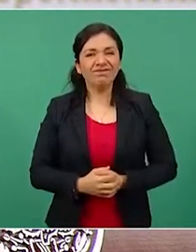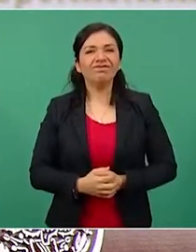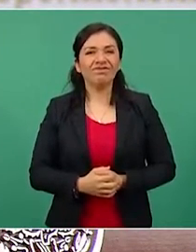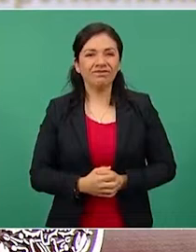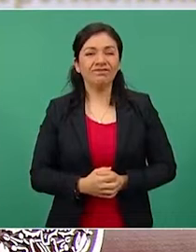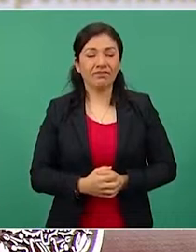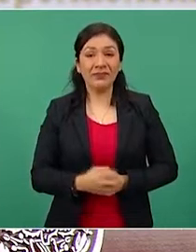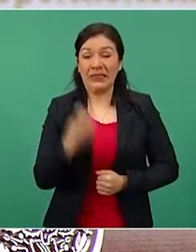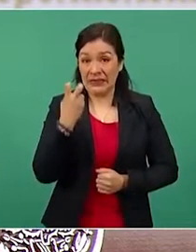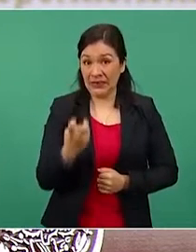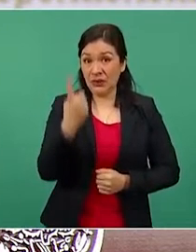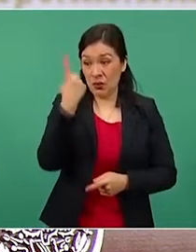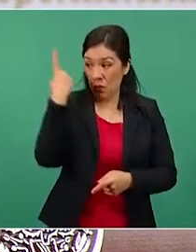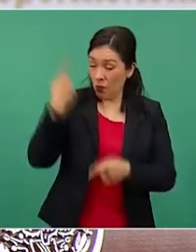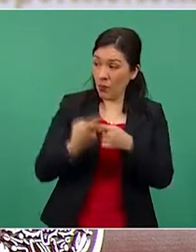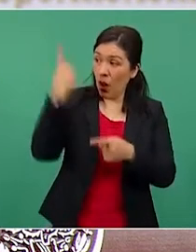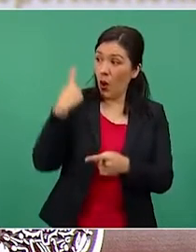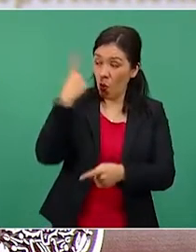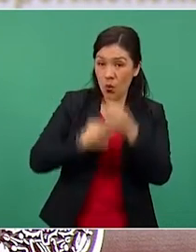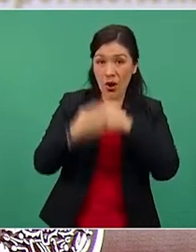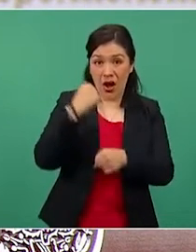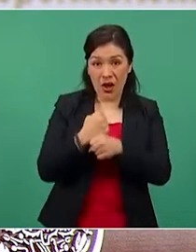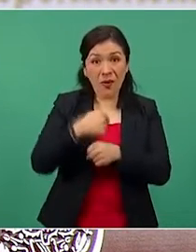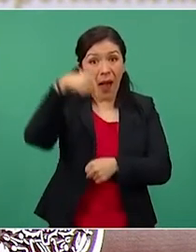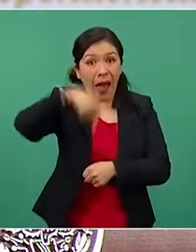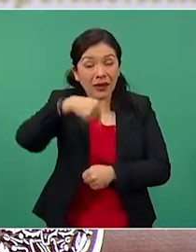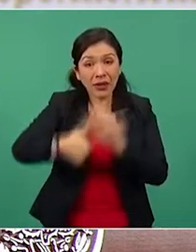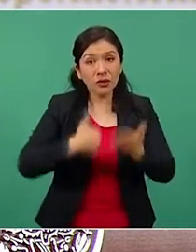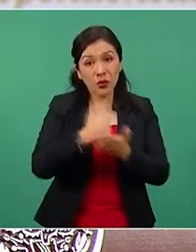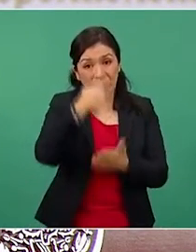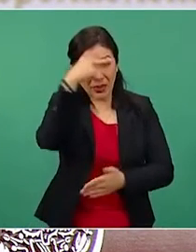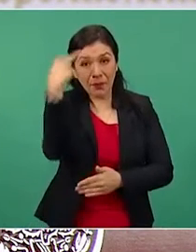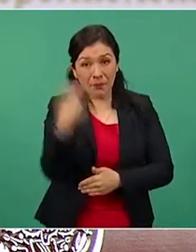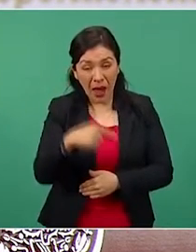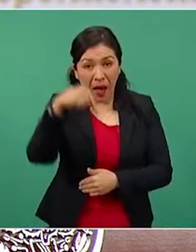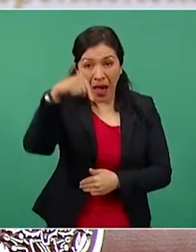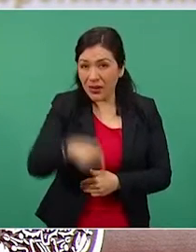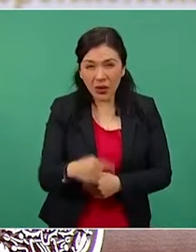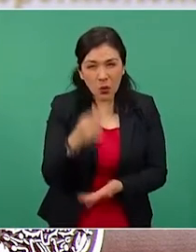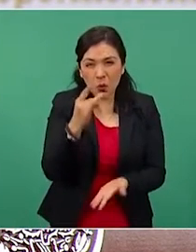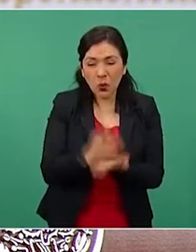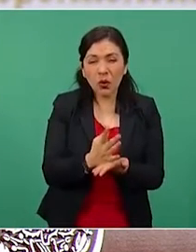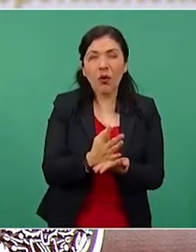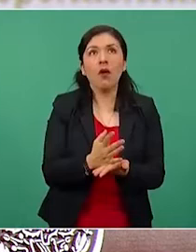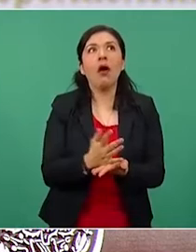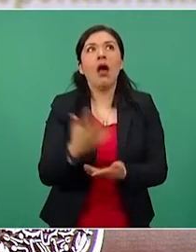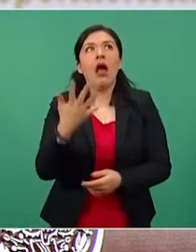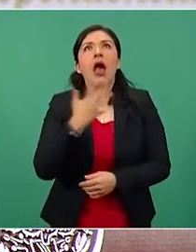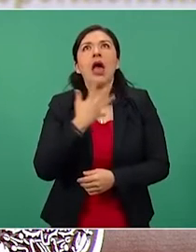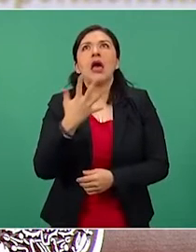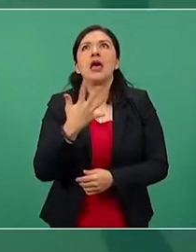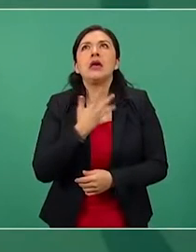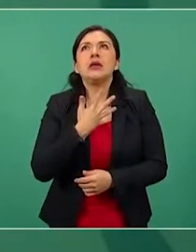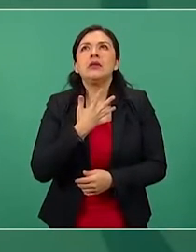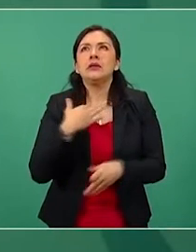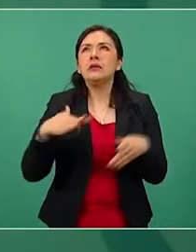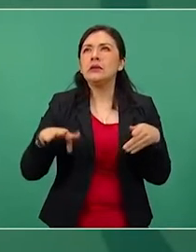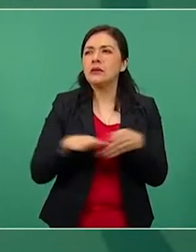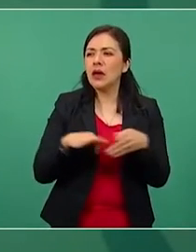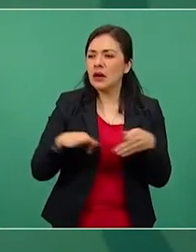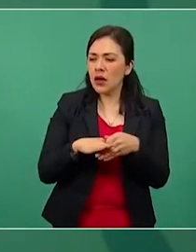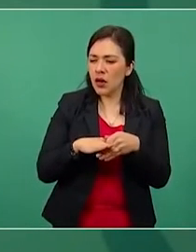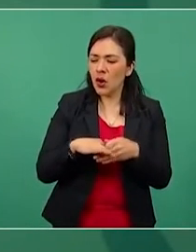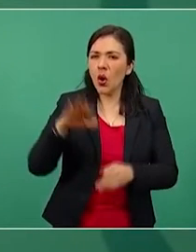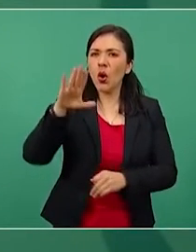Pero el año pasado solo aquí en la ciudad llegamos a traer 95